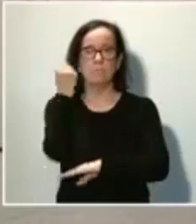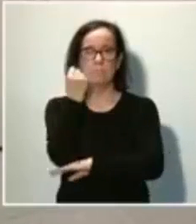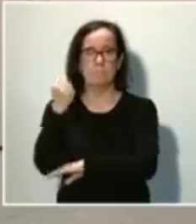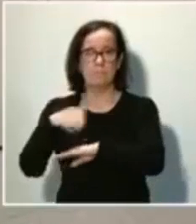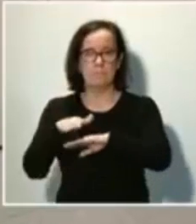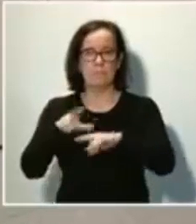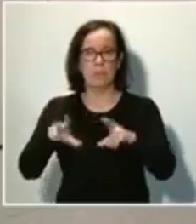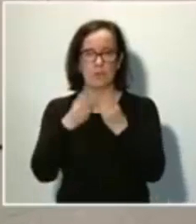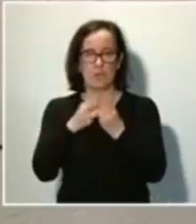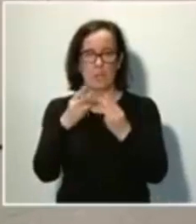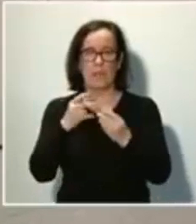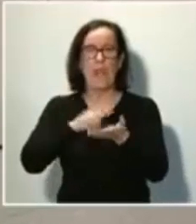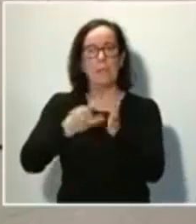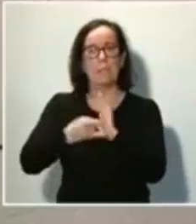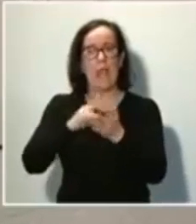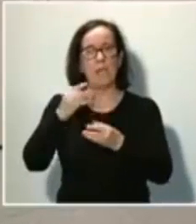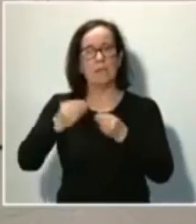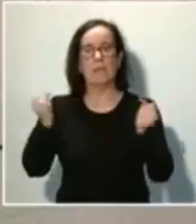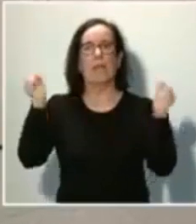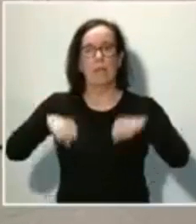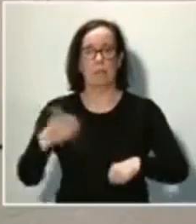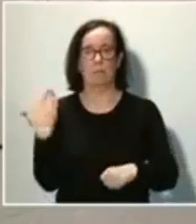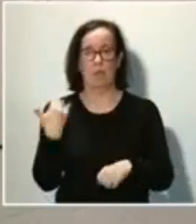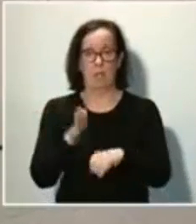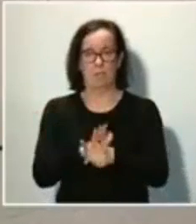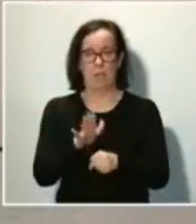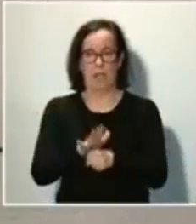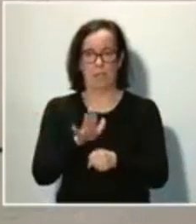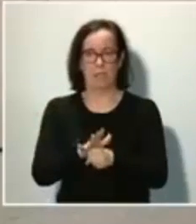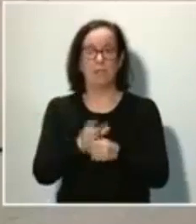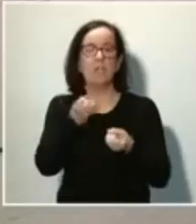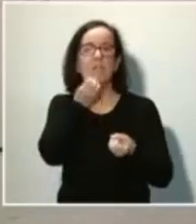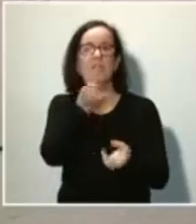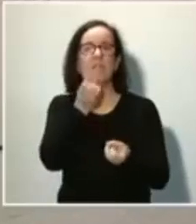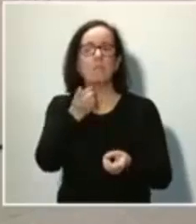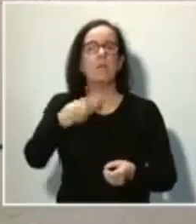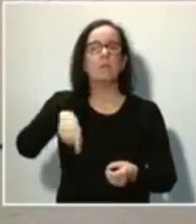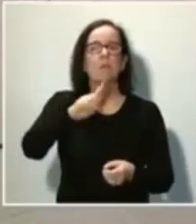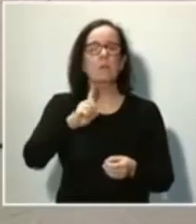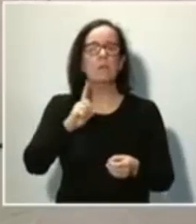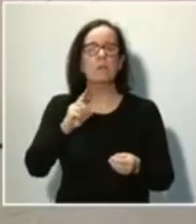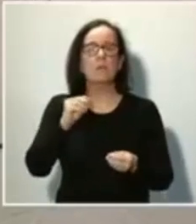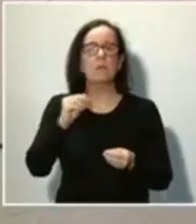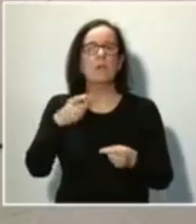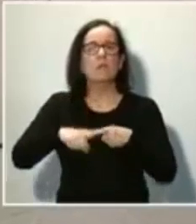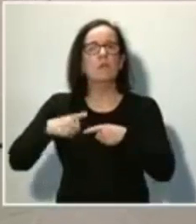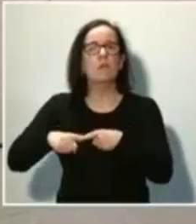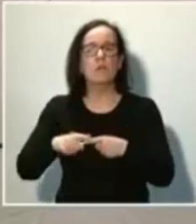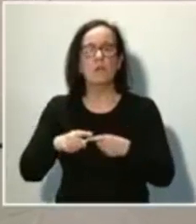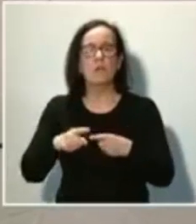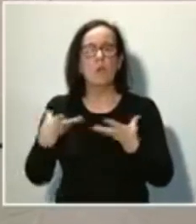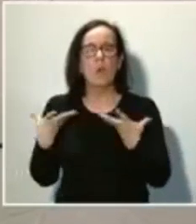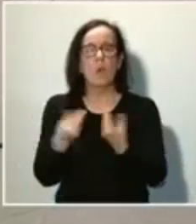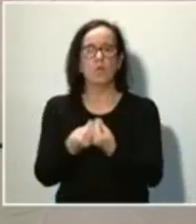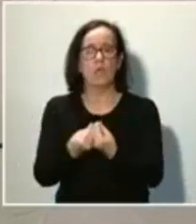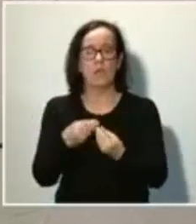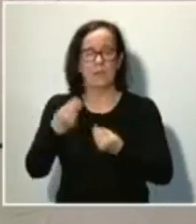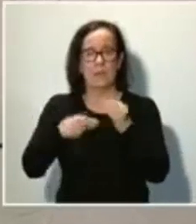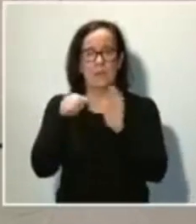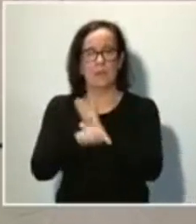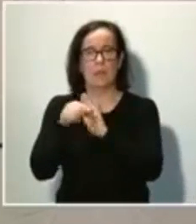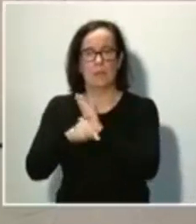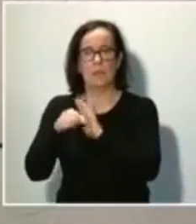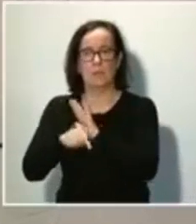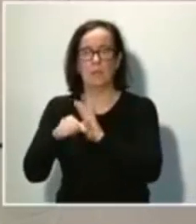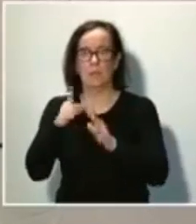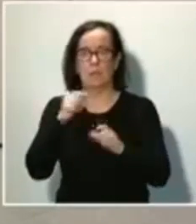choque que aprobamos el martes e informarles a ustedes de las acciones conjuntas que estamos desarrollando para proteger a